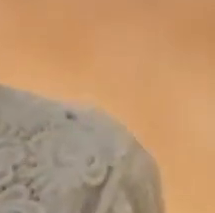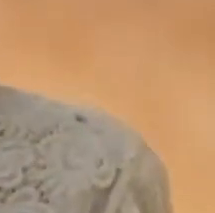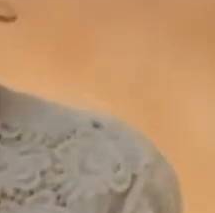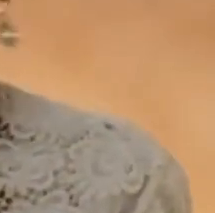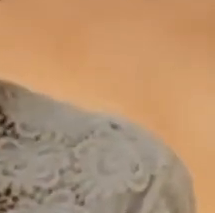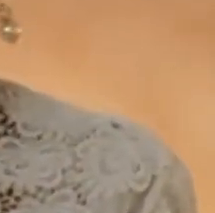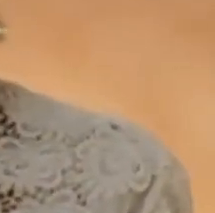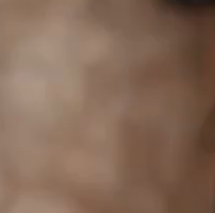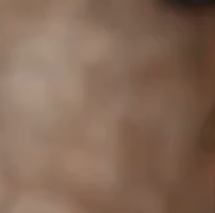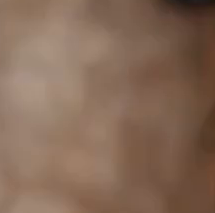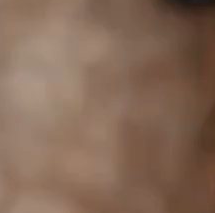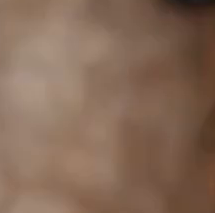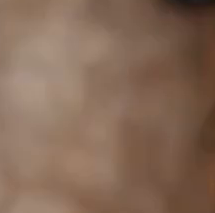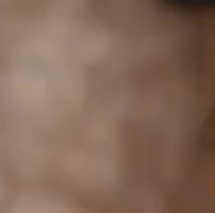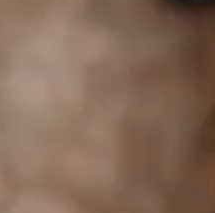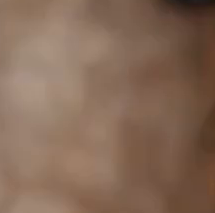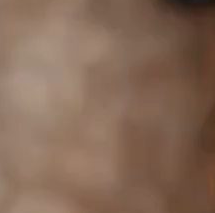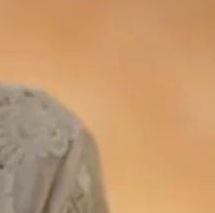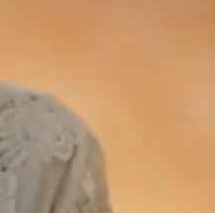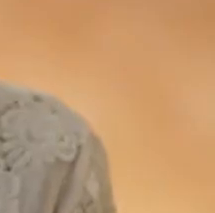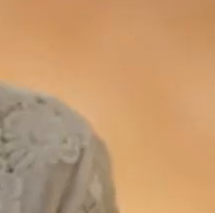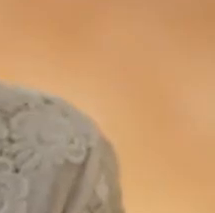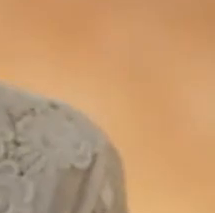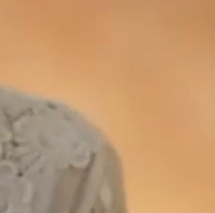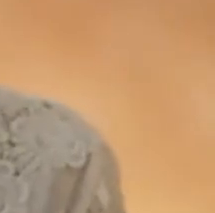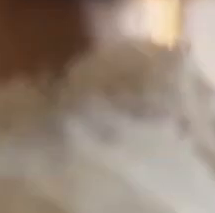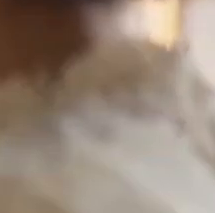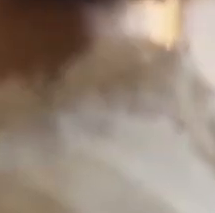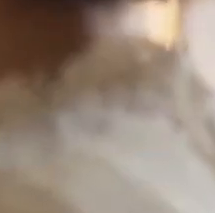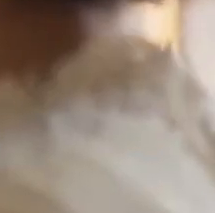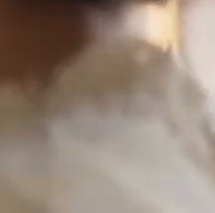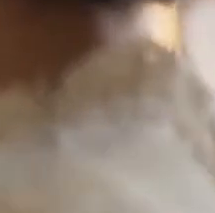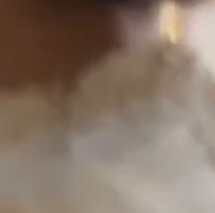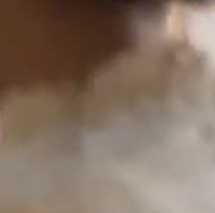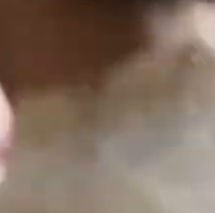No puedo hacer esto. Disculpa, Jorge, no quiero.